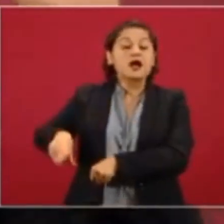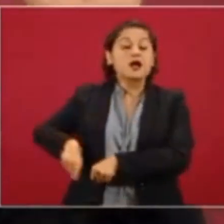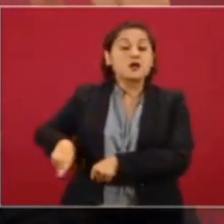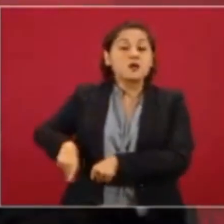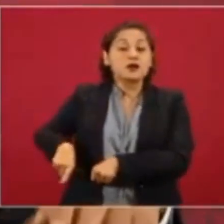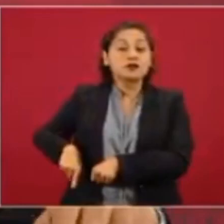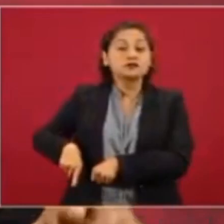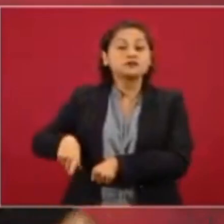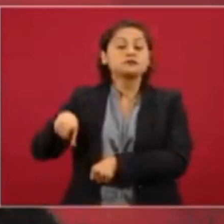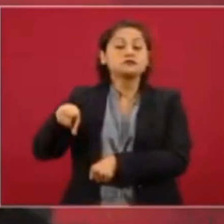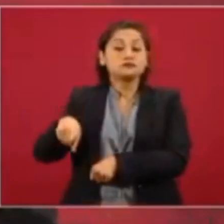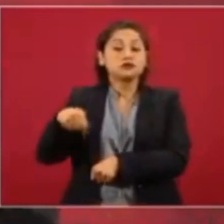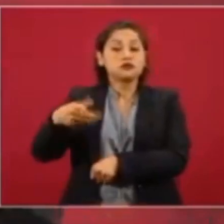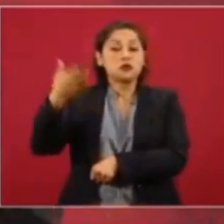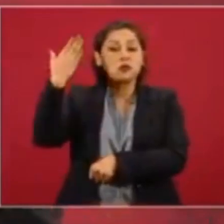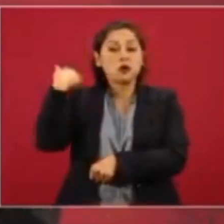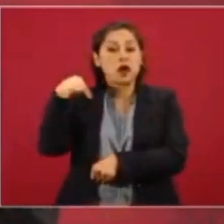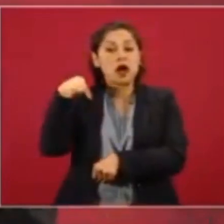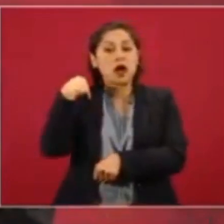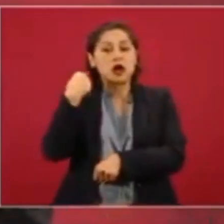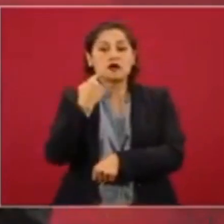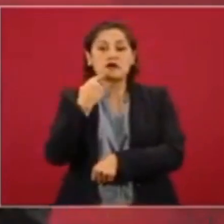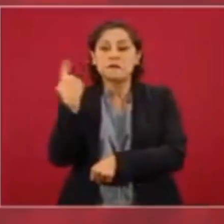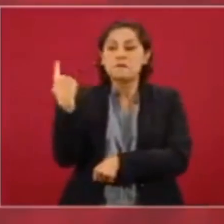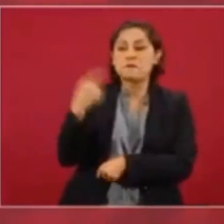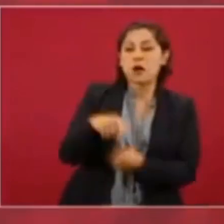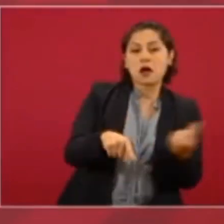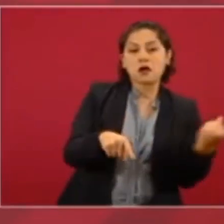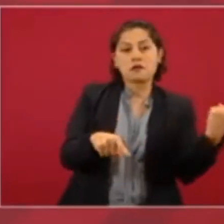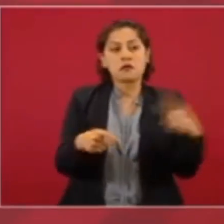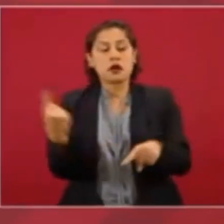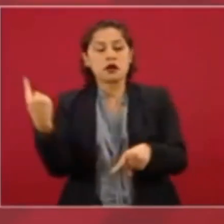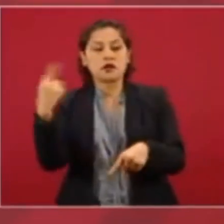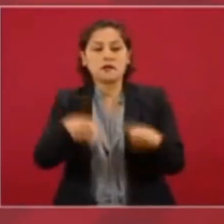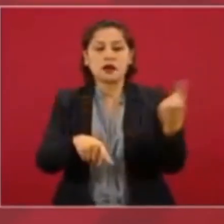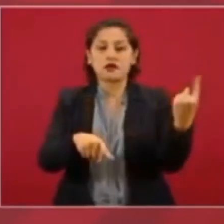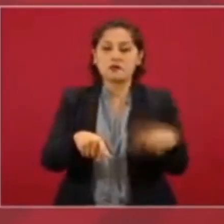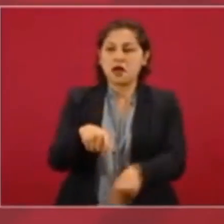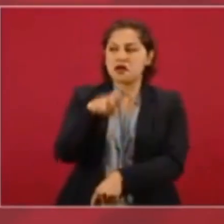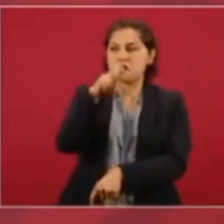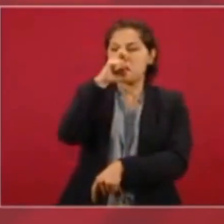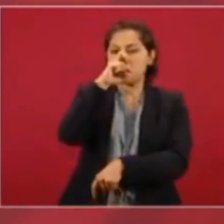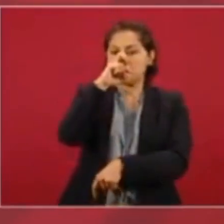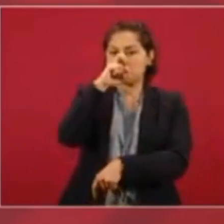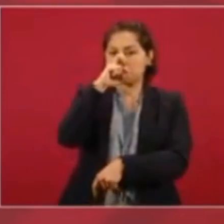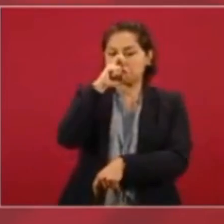tiempos remotos.